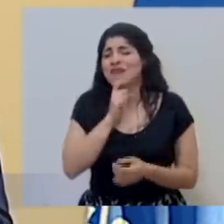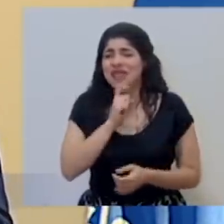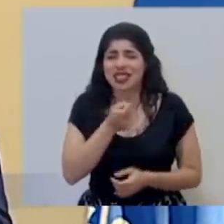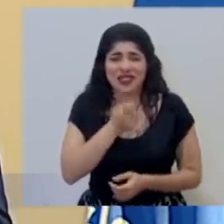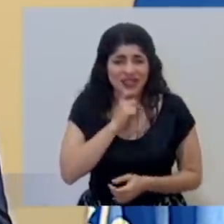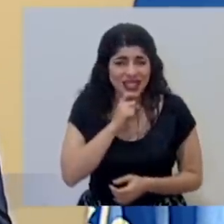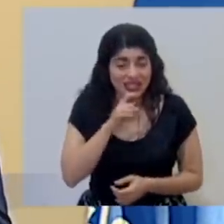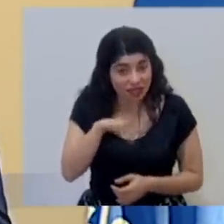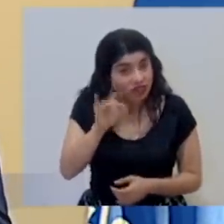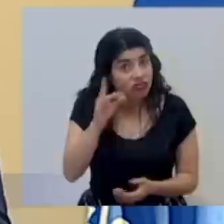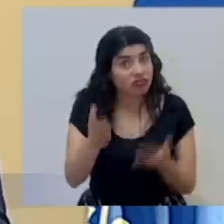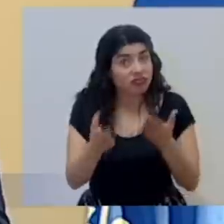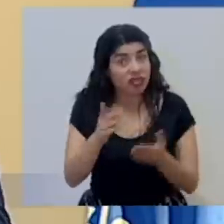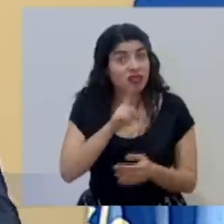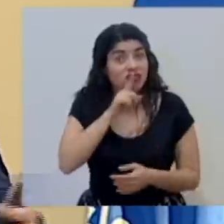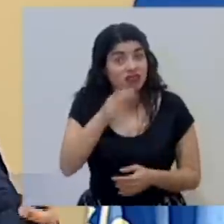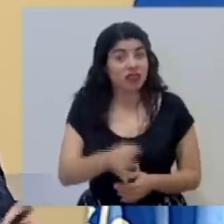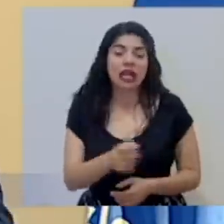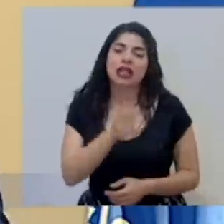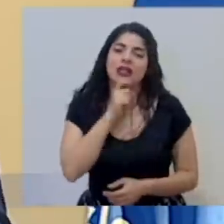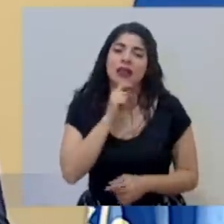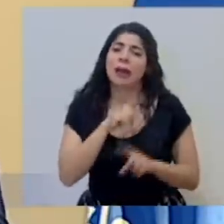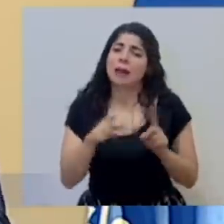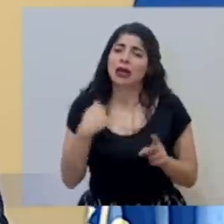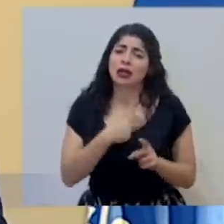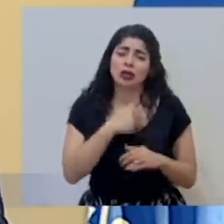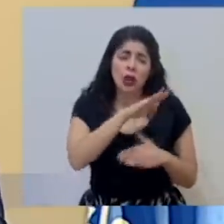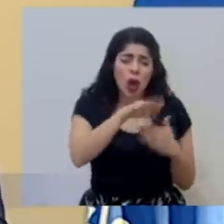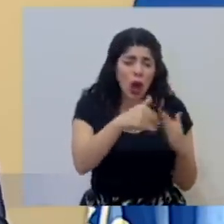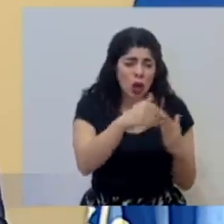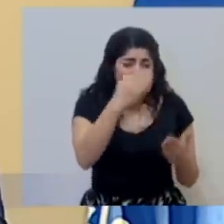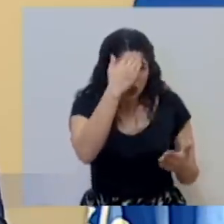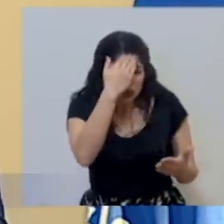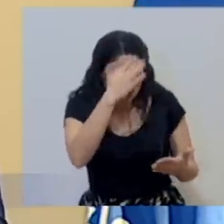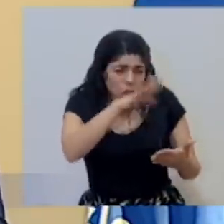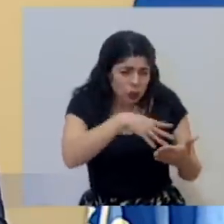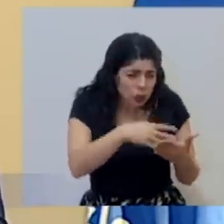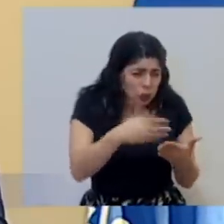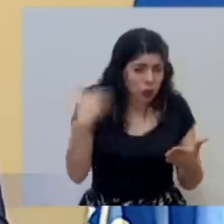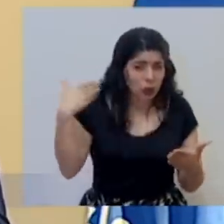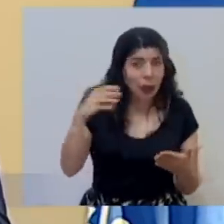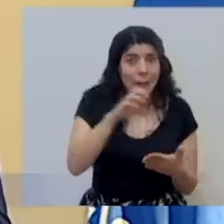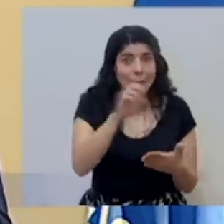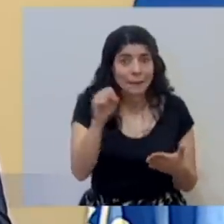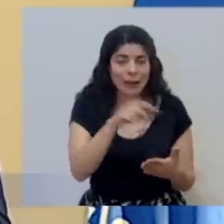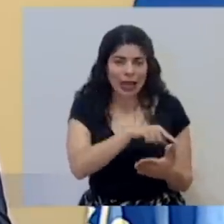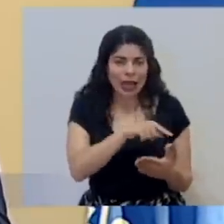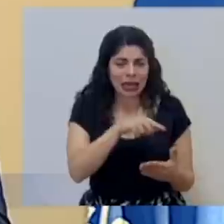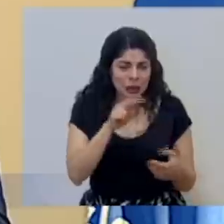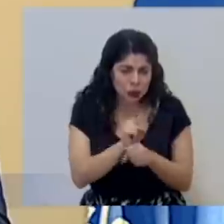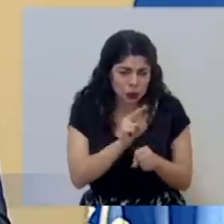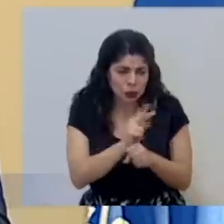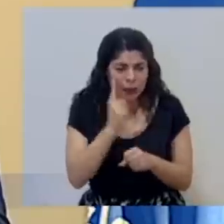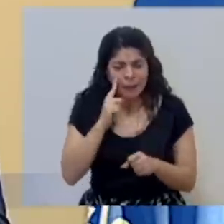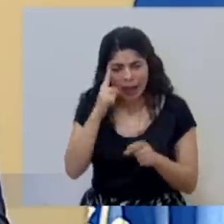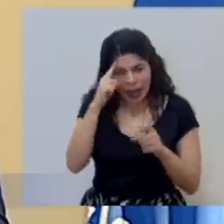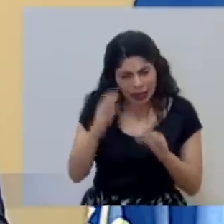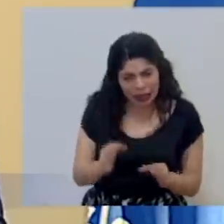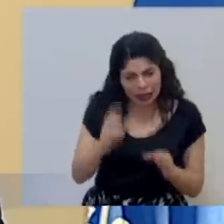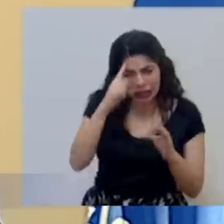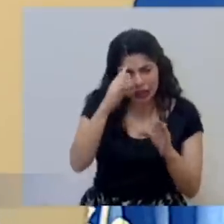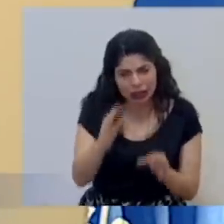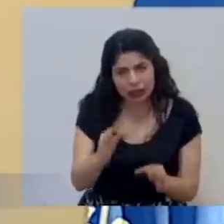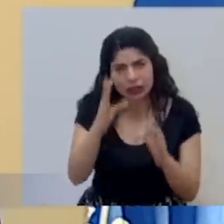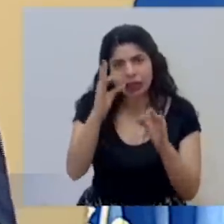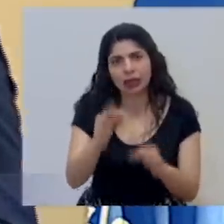hallarlo a ciencia cierta pero aplicamos todos los conocimientos y todo lo que hemos adquirido en estos meses para poder tomar las decisiones en su